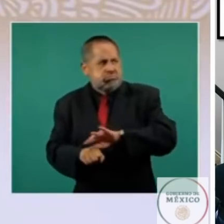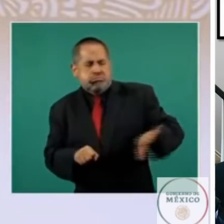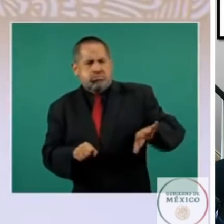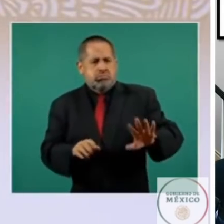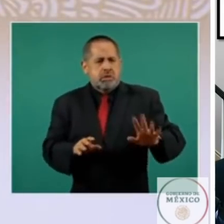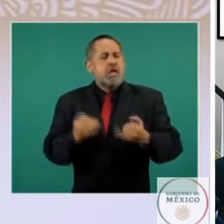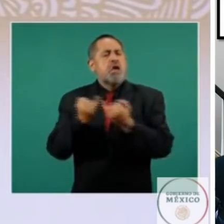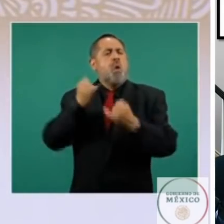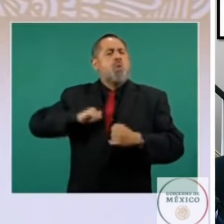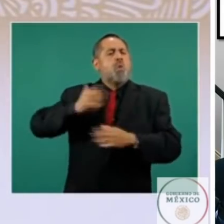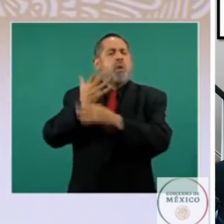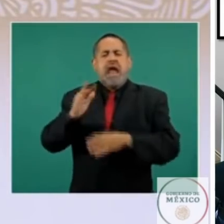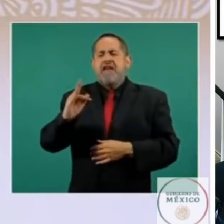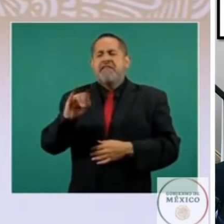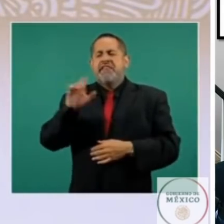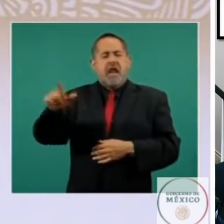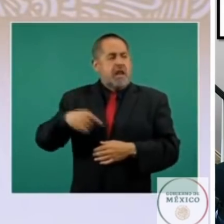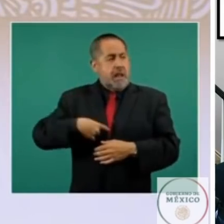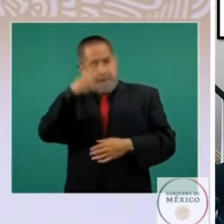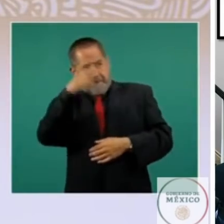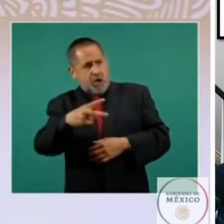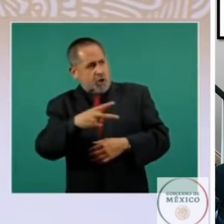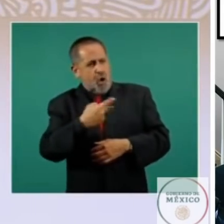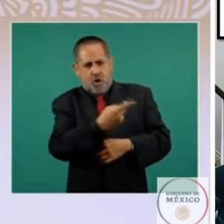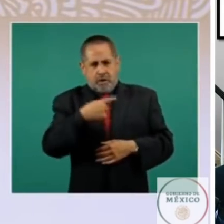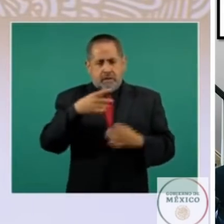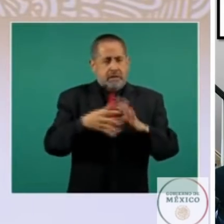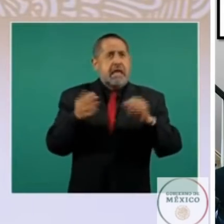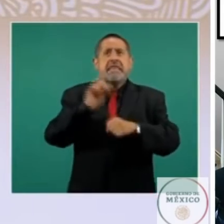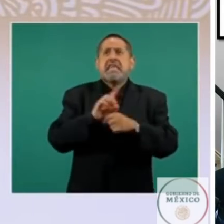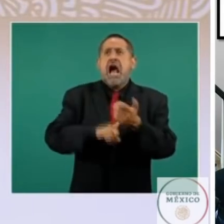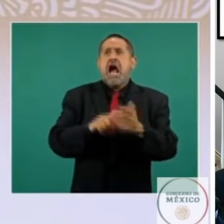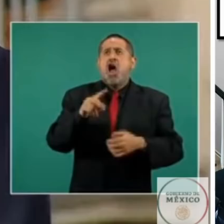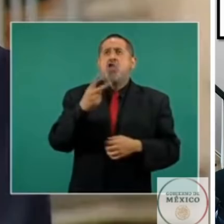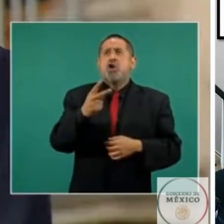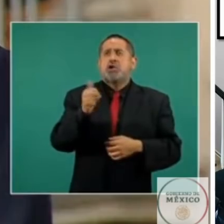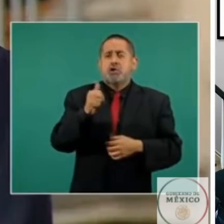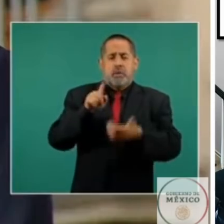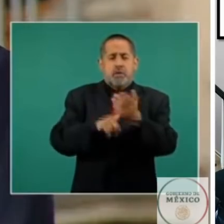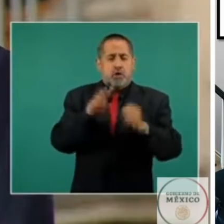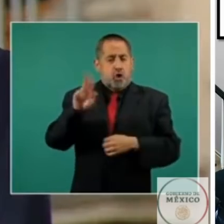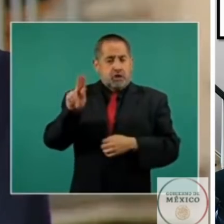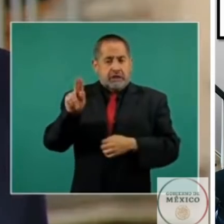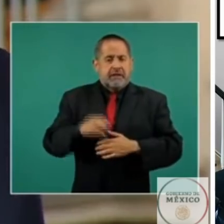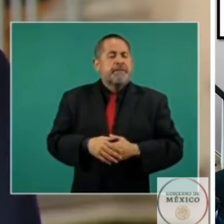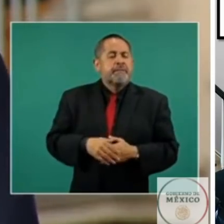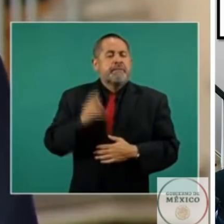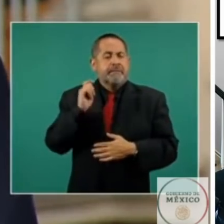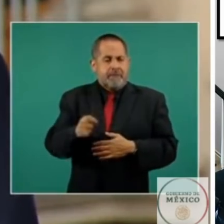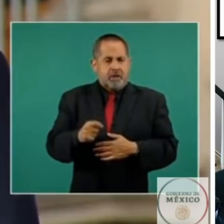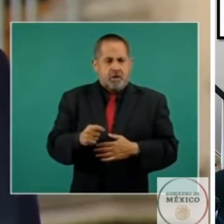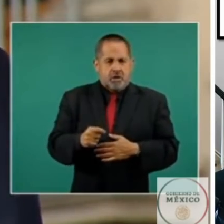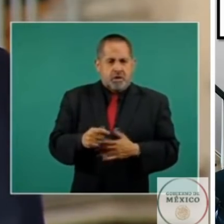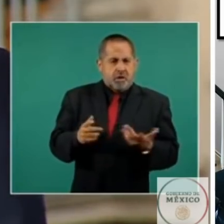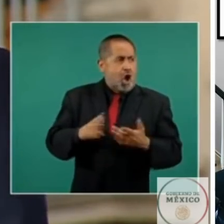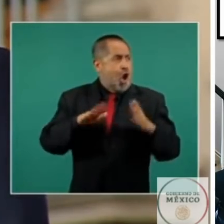Fidel en un acto de amistad cubano-mexicana celebrada el 2 de agosto de 1980 nada soportaremos